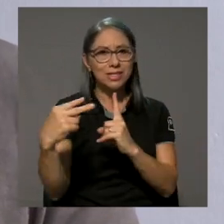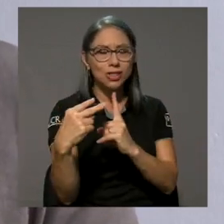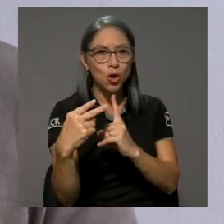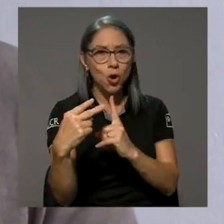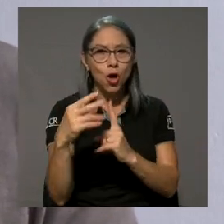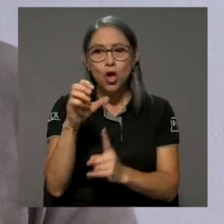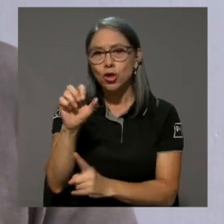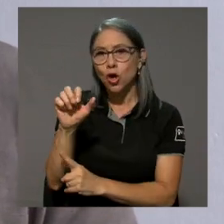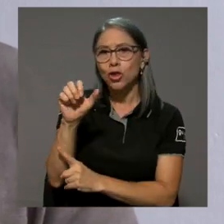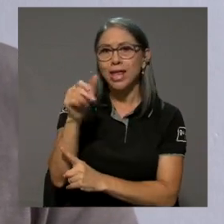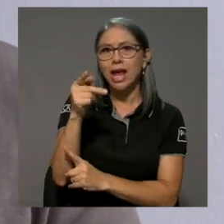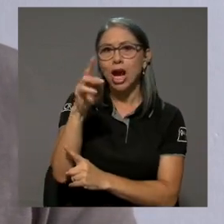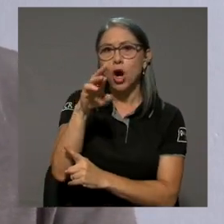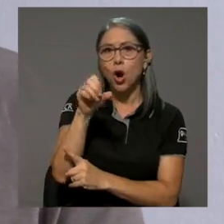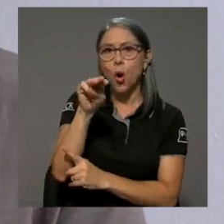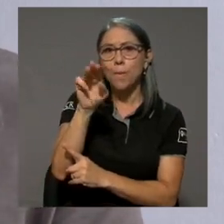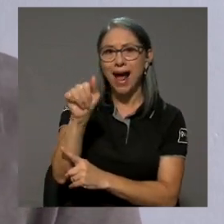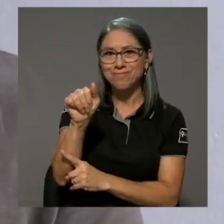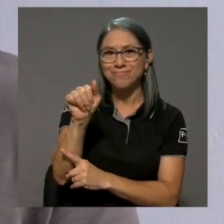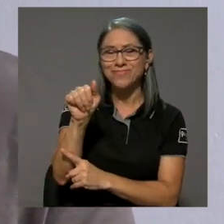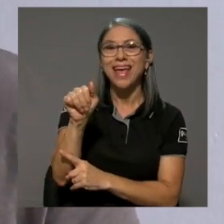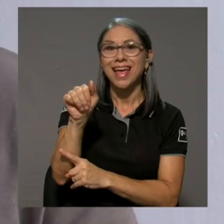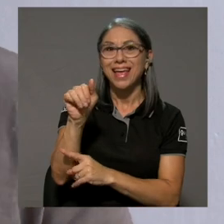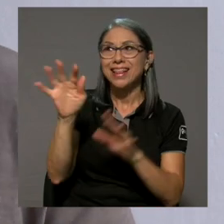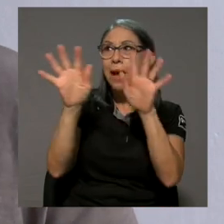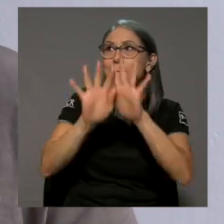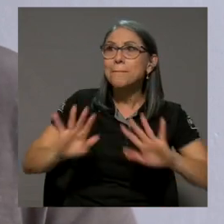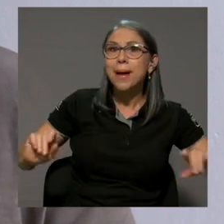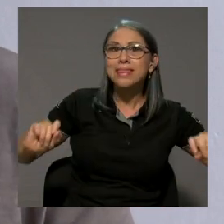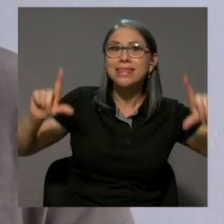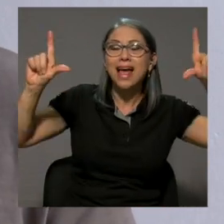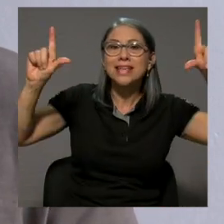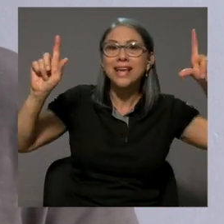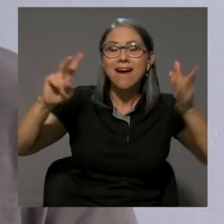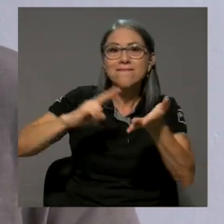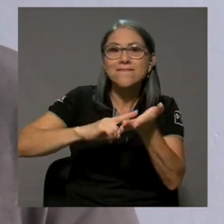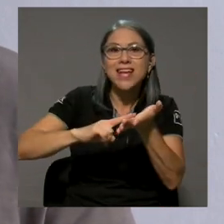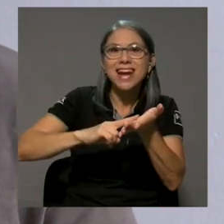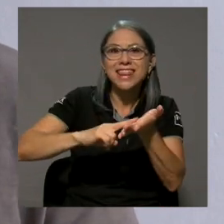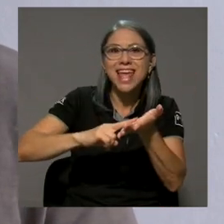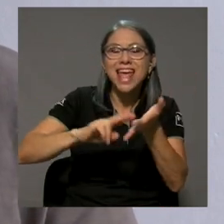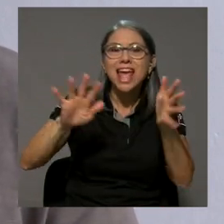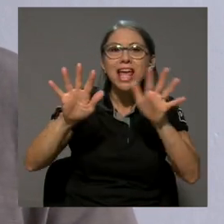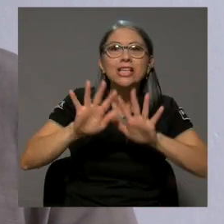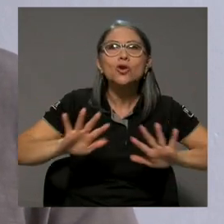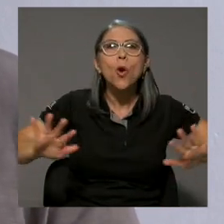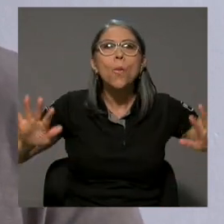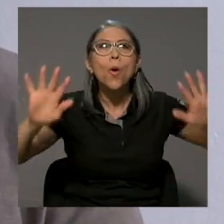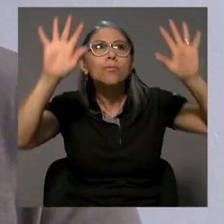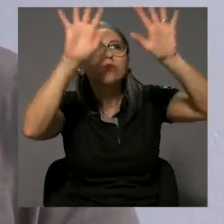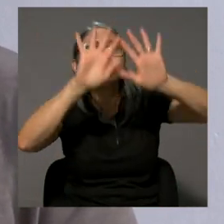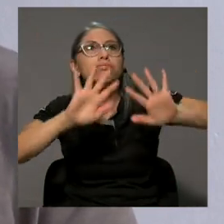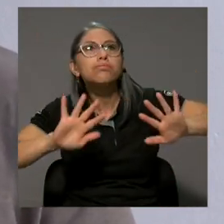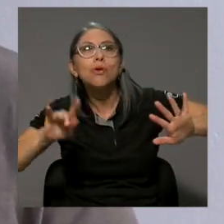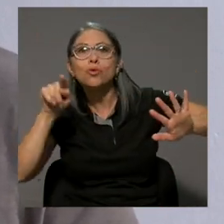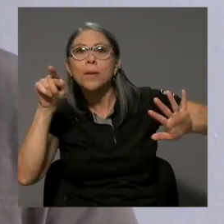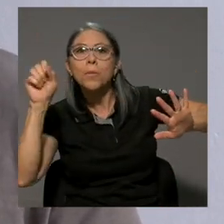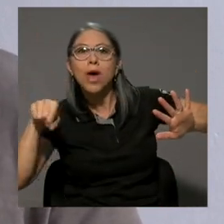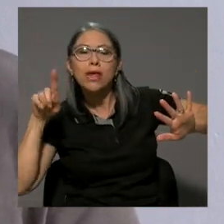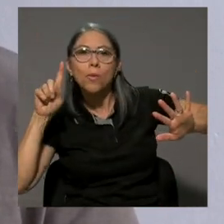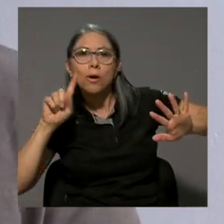el croma, la pantalla verde, se vuelve un portal y tú puedes viajar,